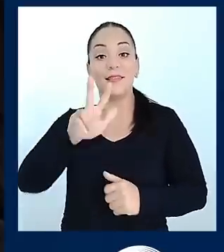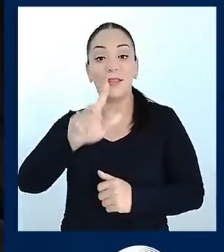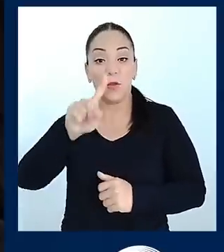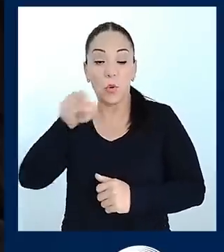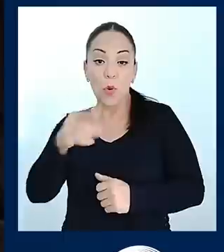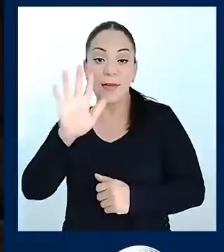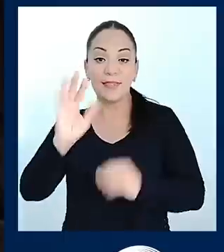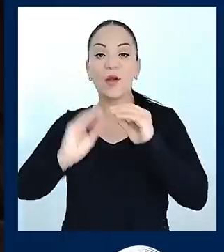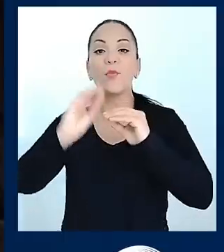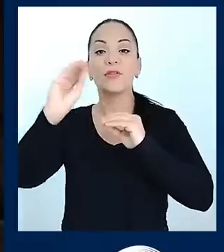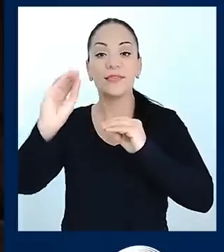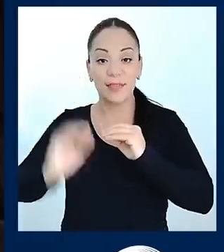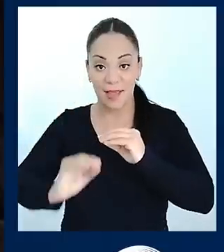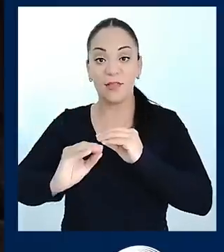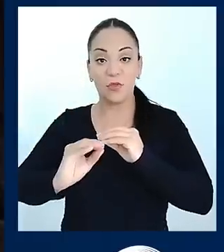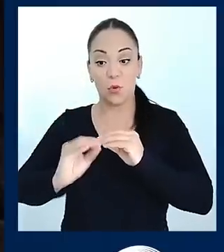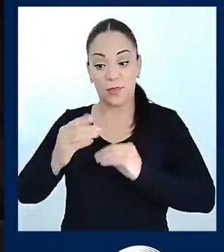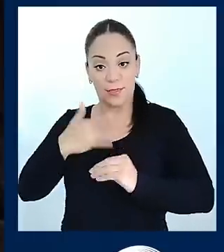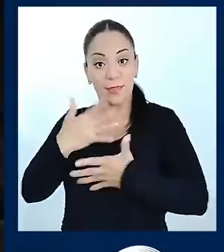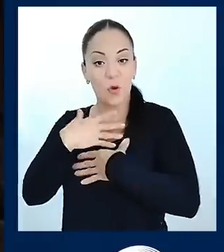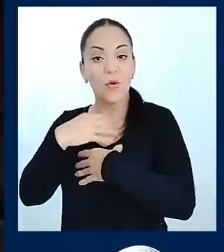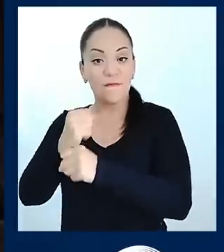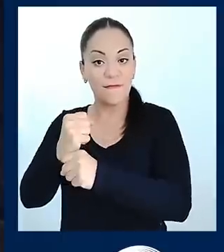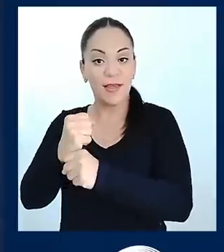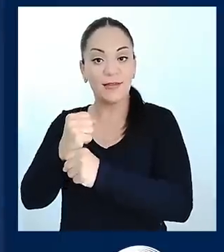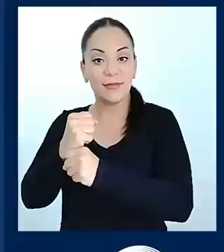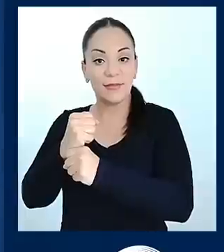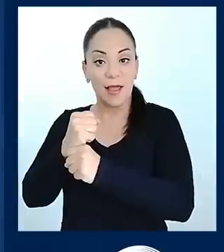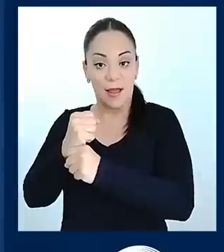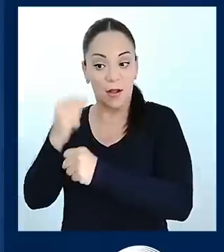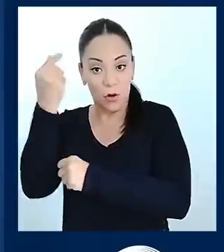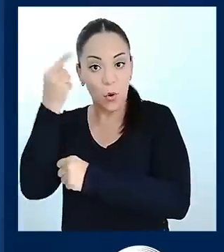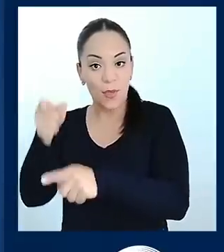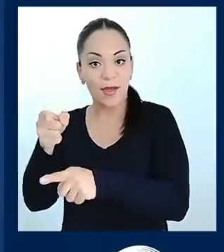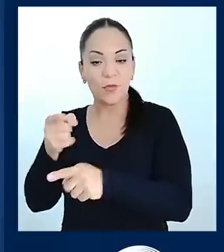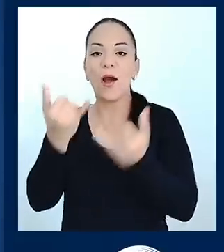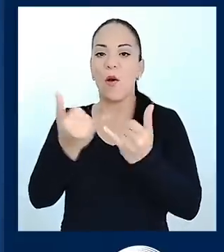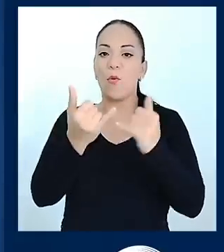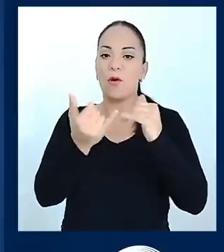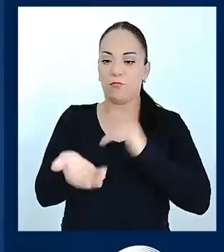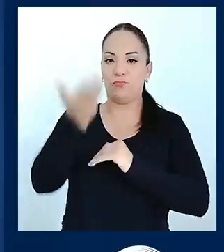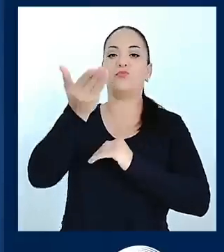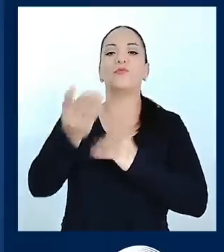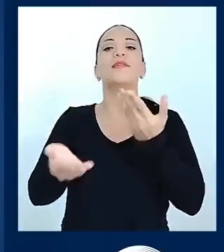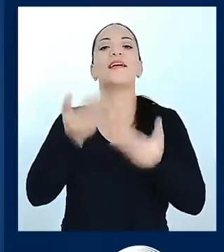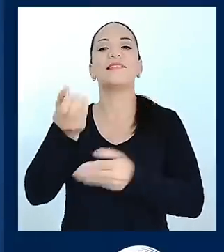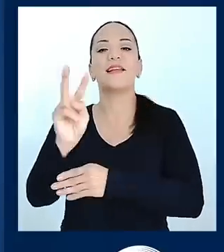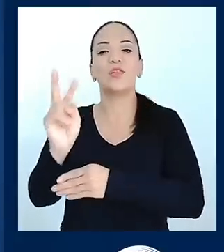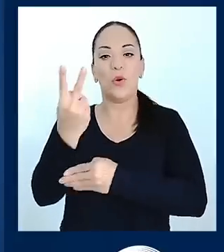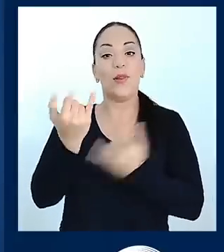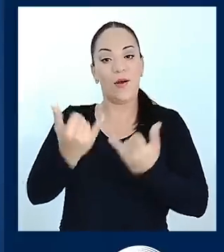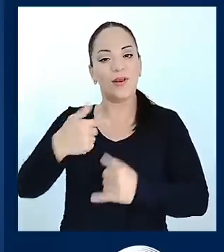de confianza del pueblo a su gobierno a casi el doble en mi administración. Un